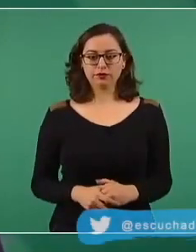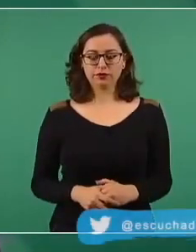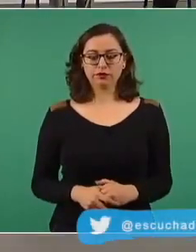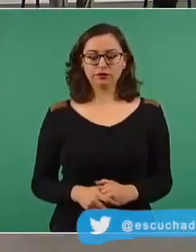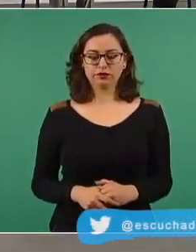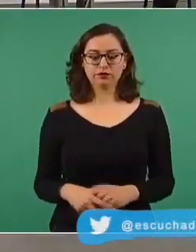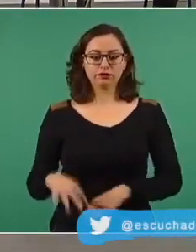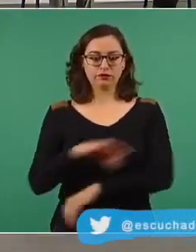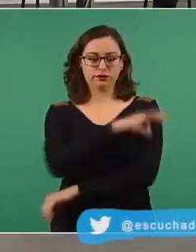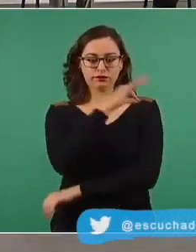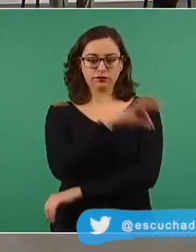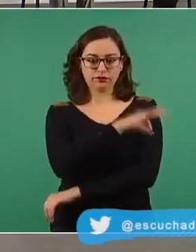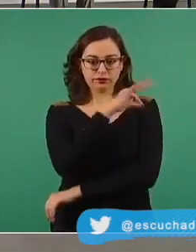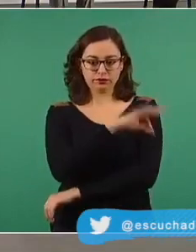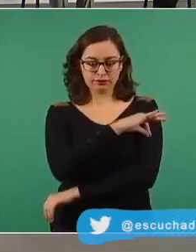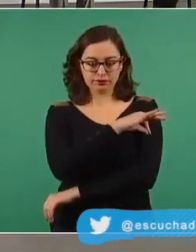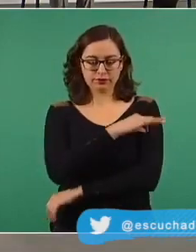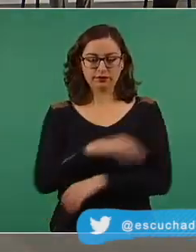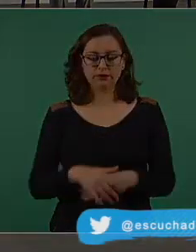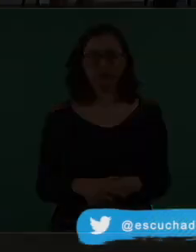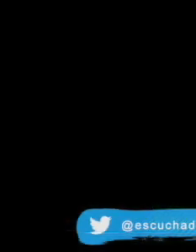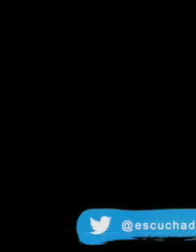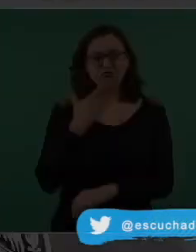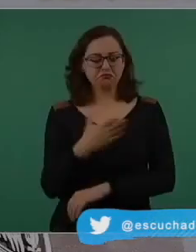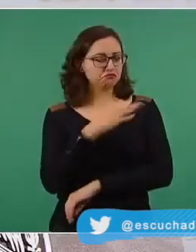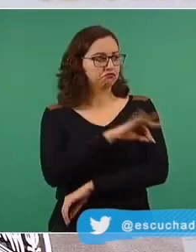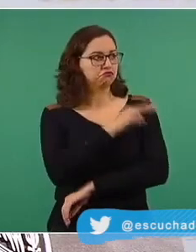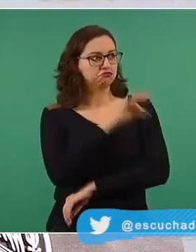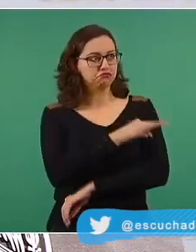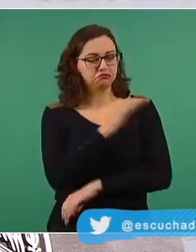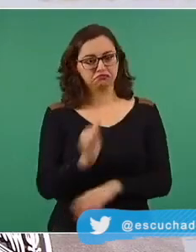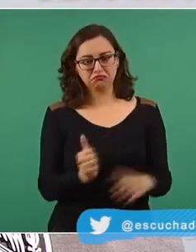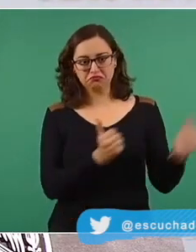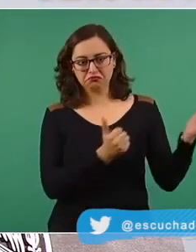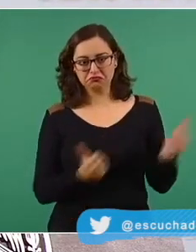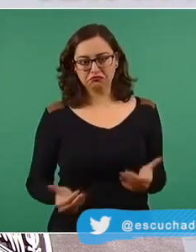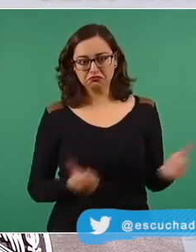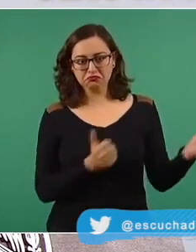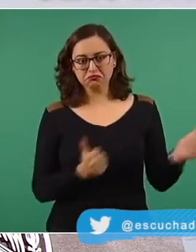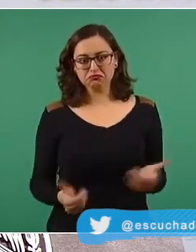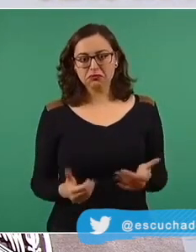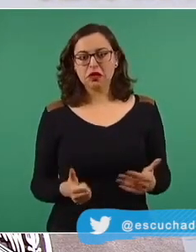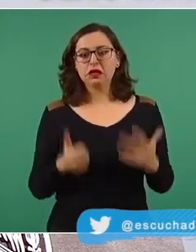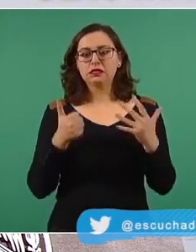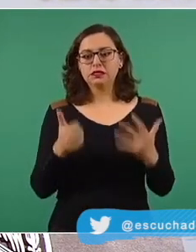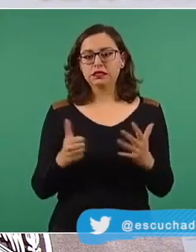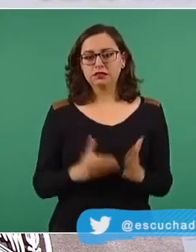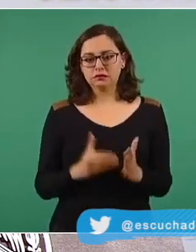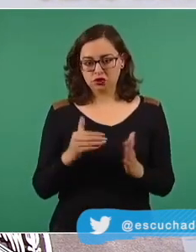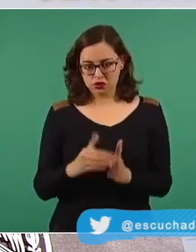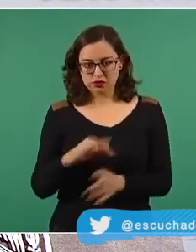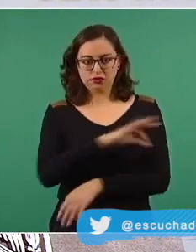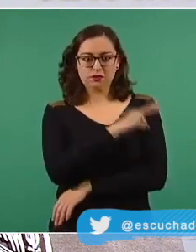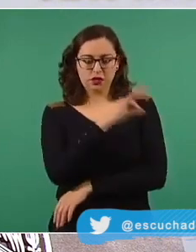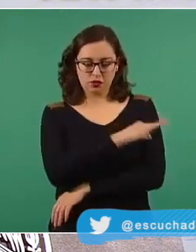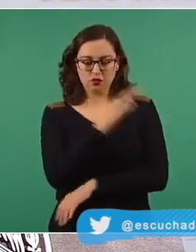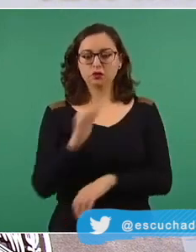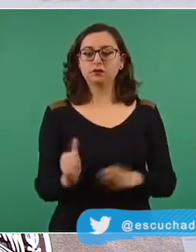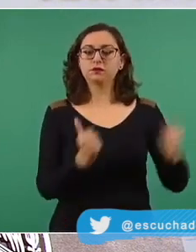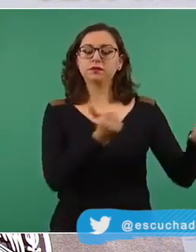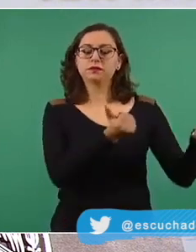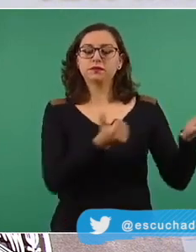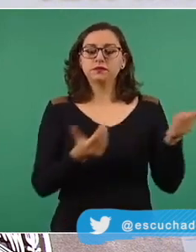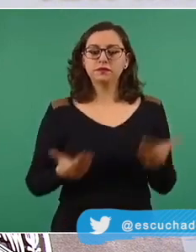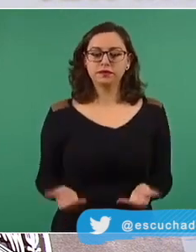Conforme al reporte de la Secretaría de Salud, al corte de la información del día de hoy, se han registrado 3.306 nuevos